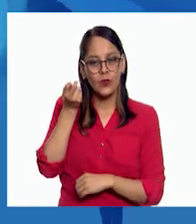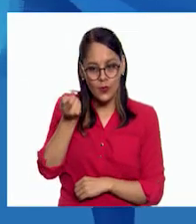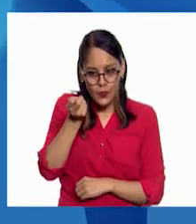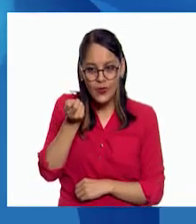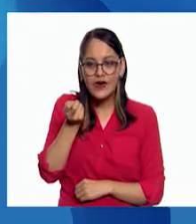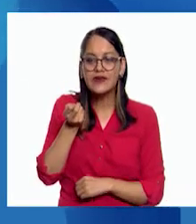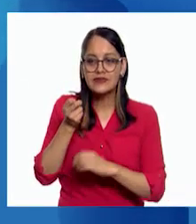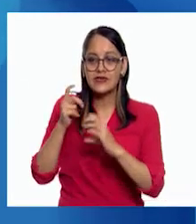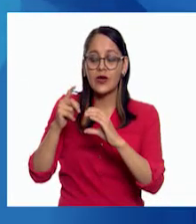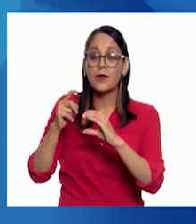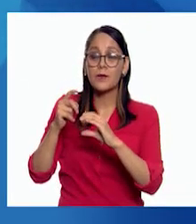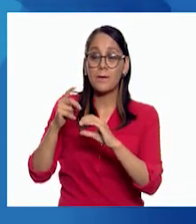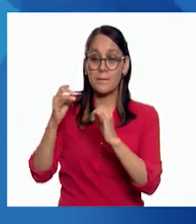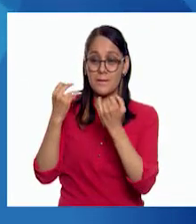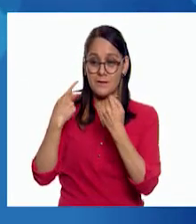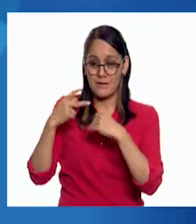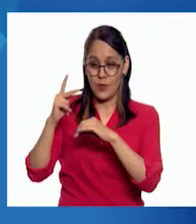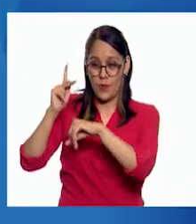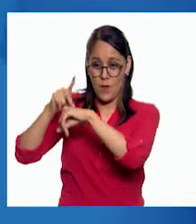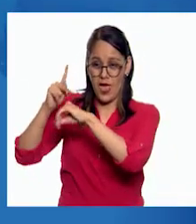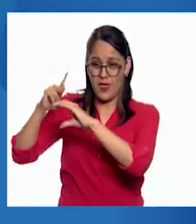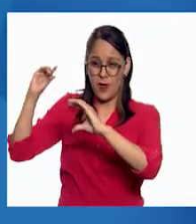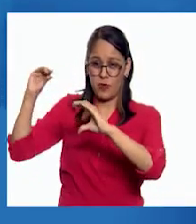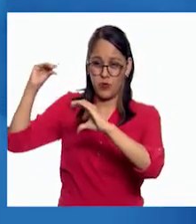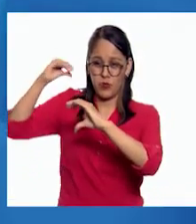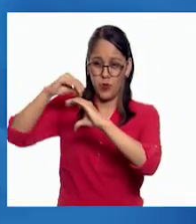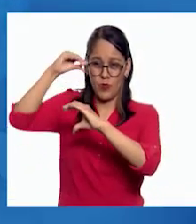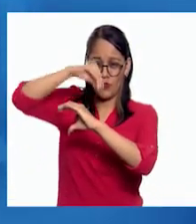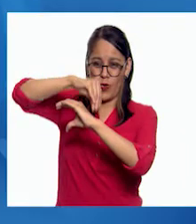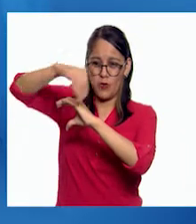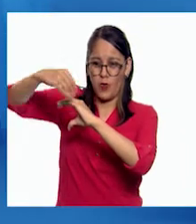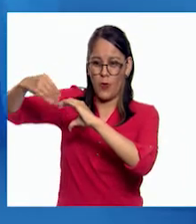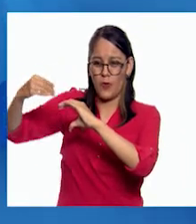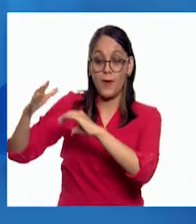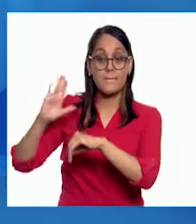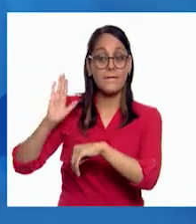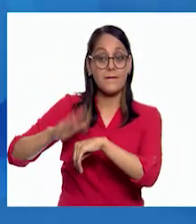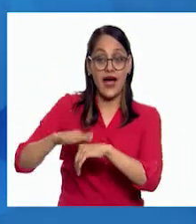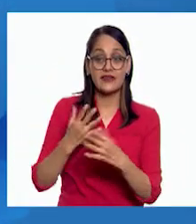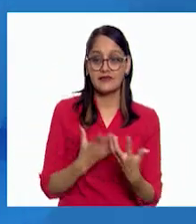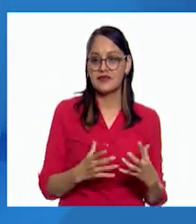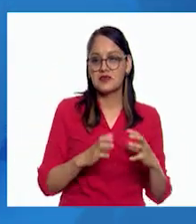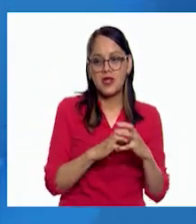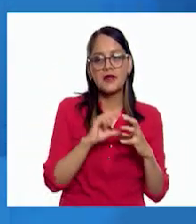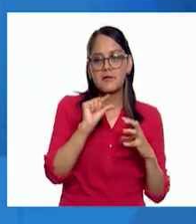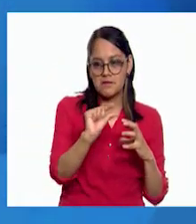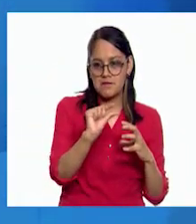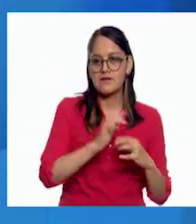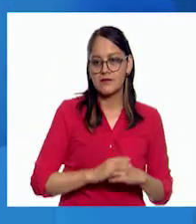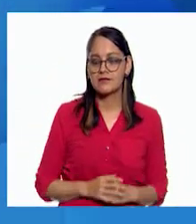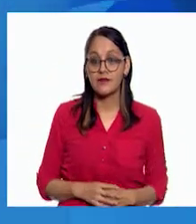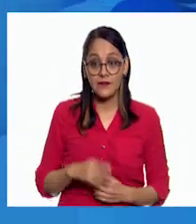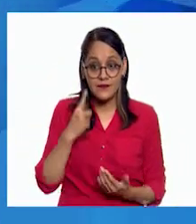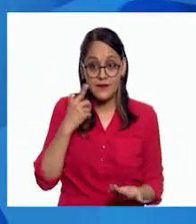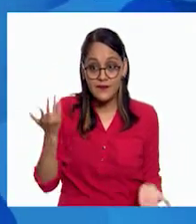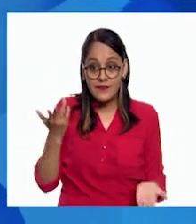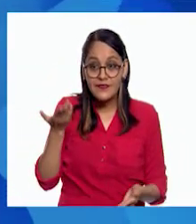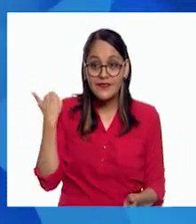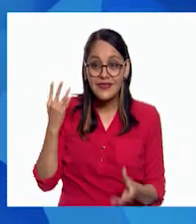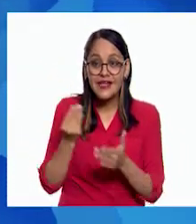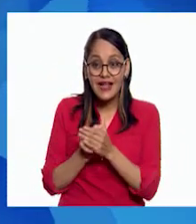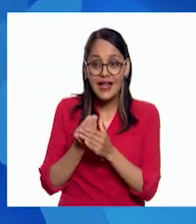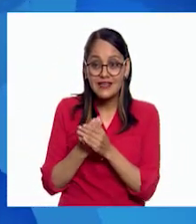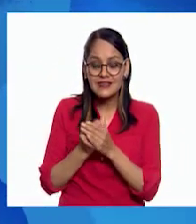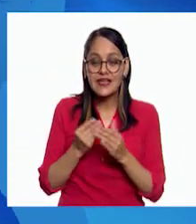recibe más golpes de meteoritos que nosotros. Ese dato es muy importante. Fíjate, la atmósfera de lo que estábamos hablando en la clase pasada